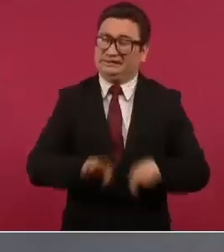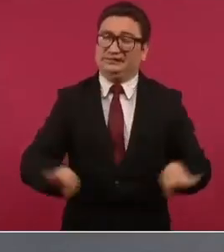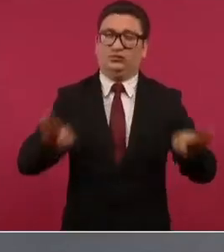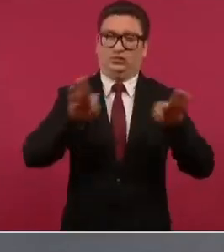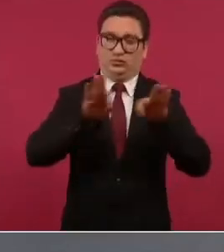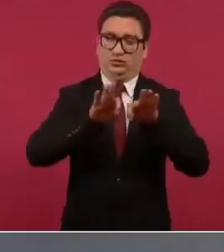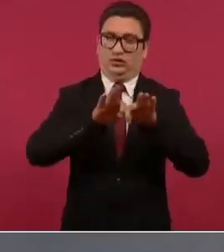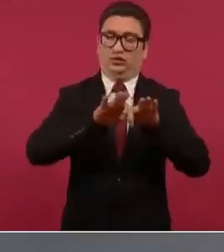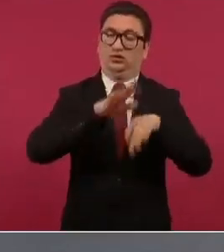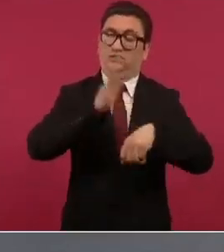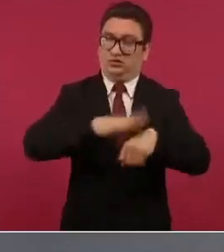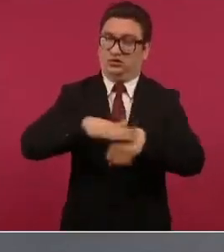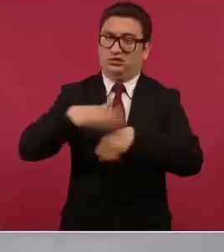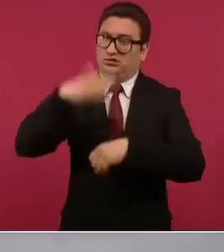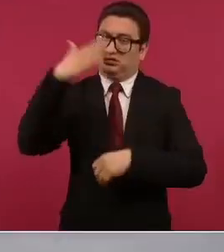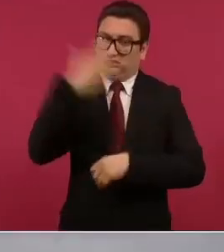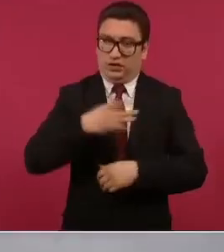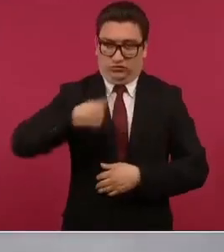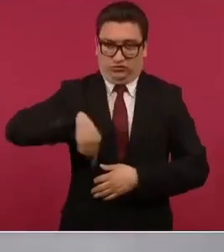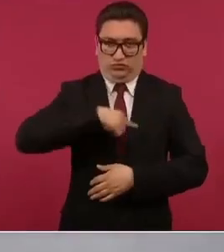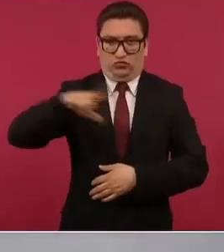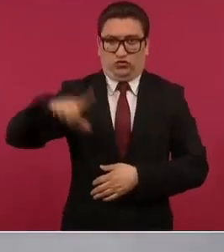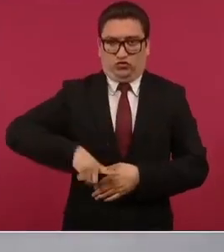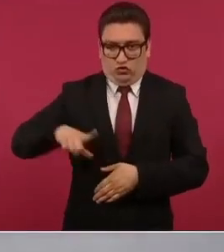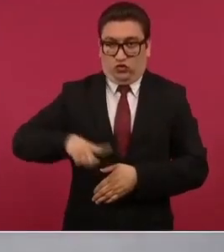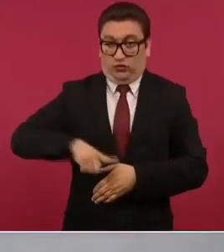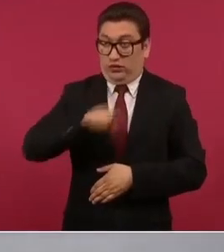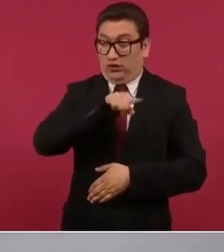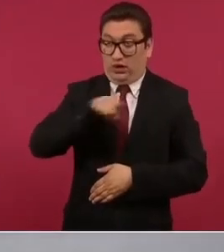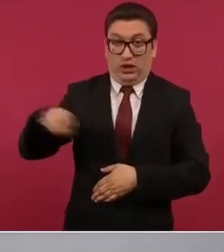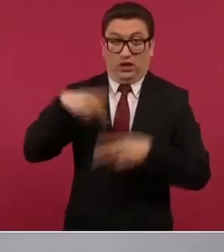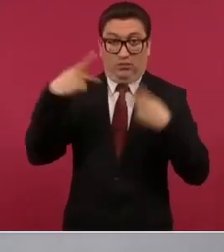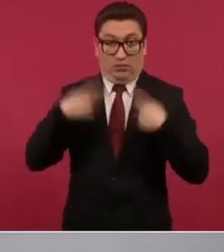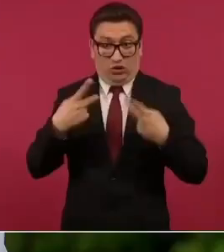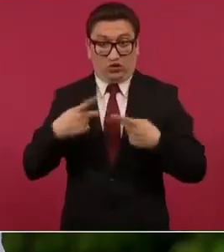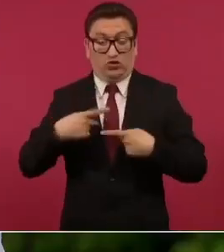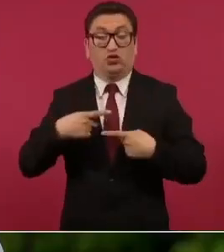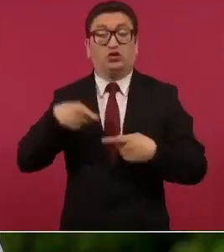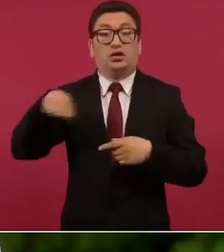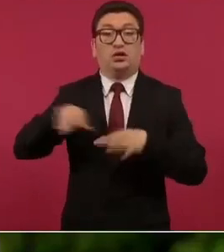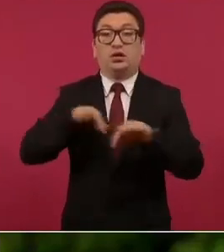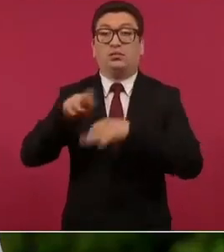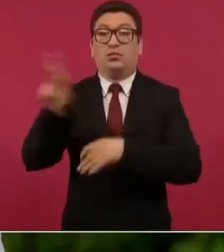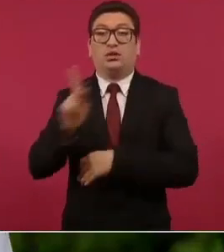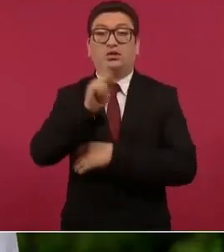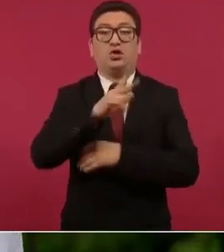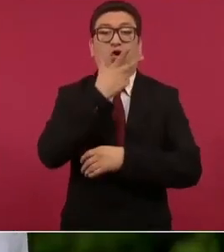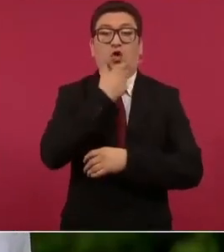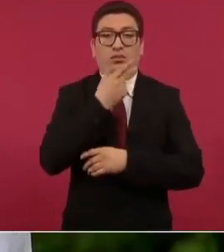sepa en nuestro gobierno no hay funcionarios como García Luna